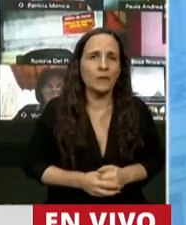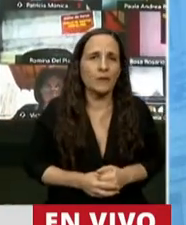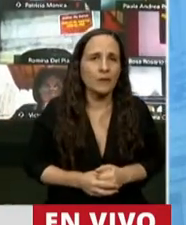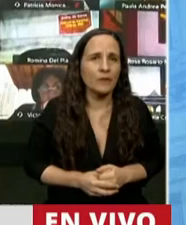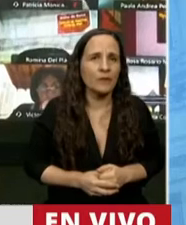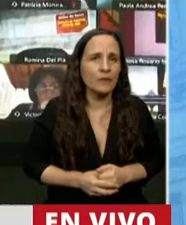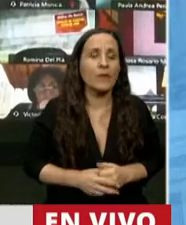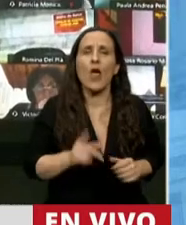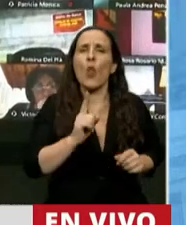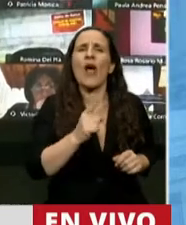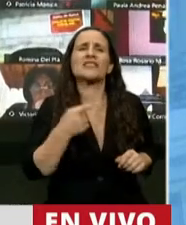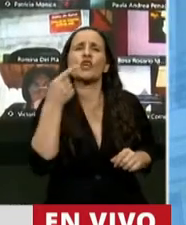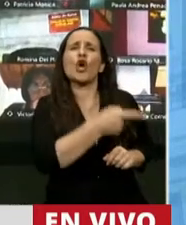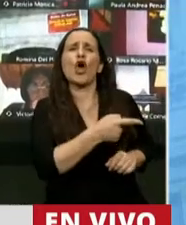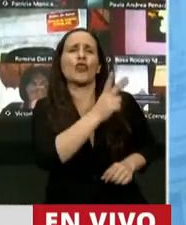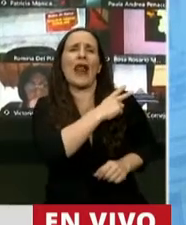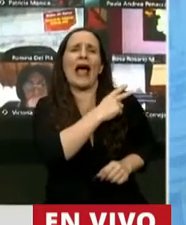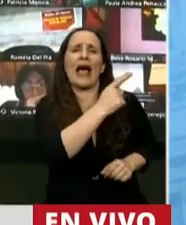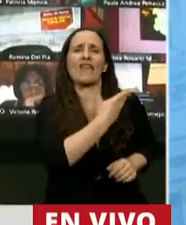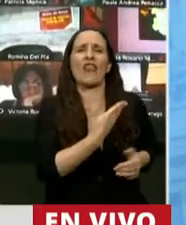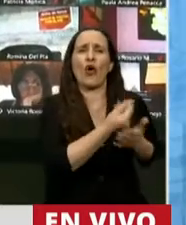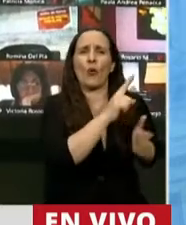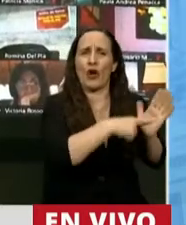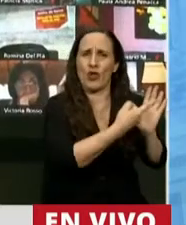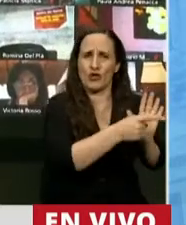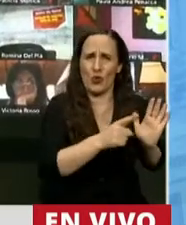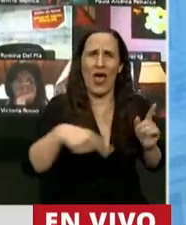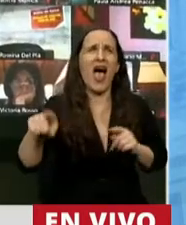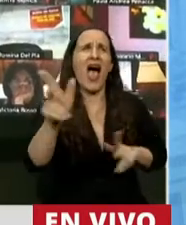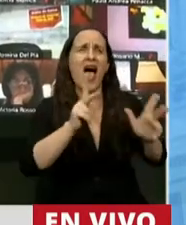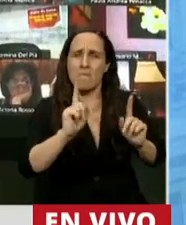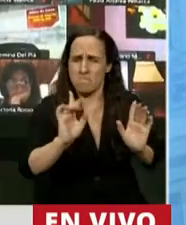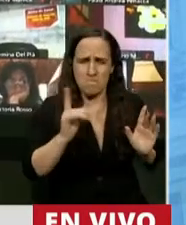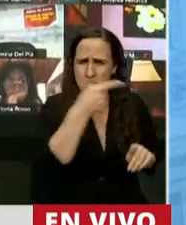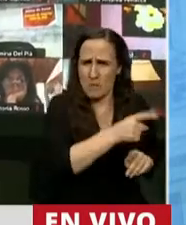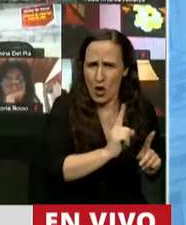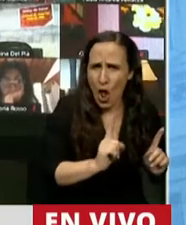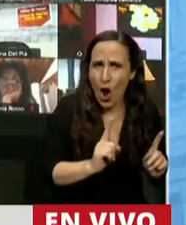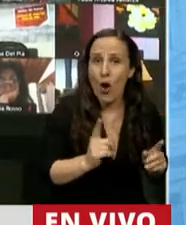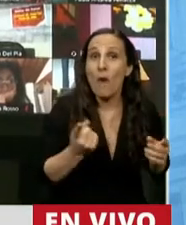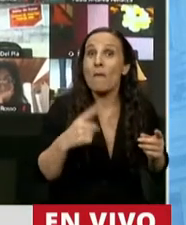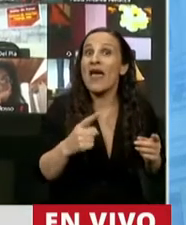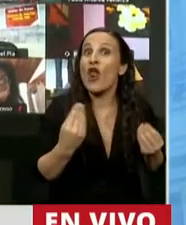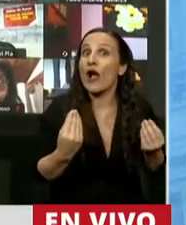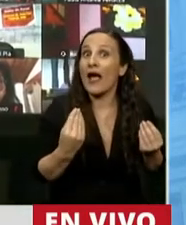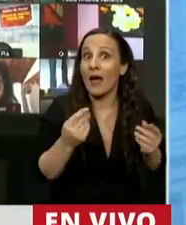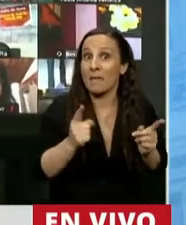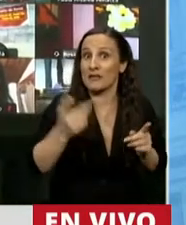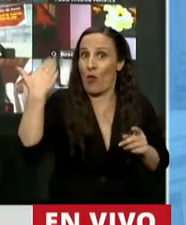al jefe de gobierno de la Ciudad Autónoma de Buenos Aires, como se argumenta permanentemente. Lo que sí no va a pasar es lo que ya ha pasado.